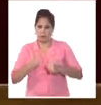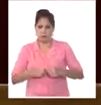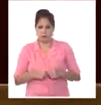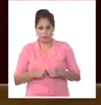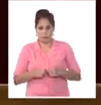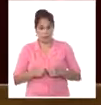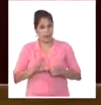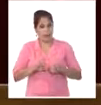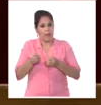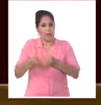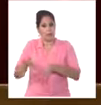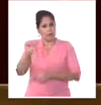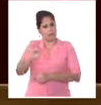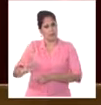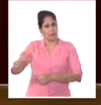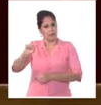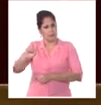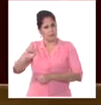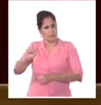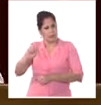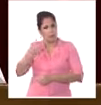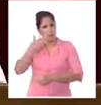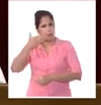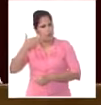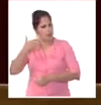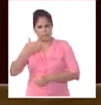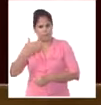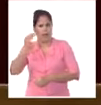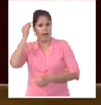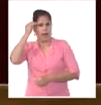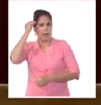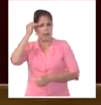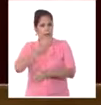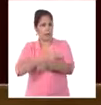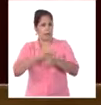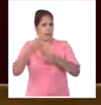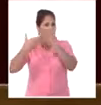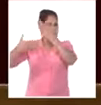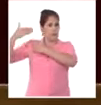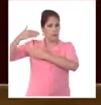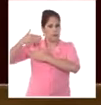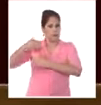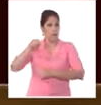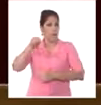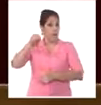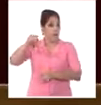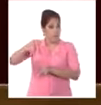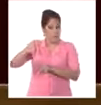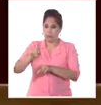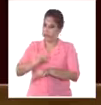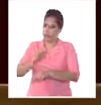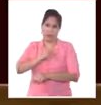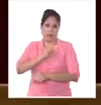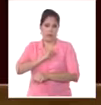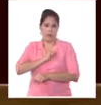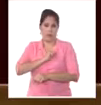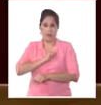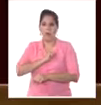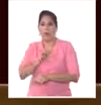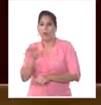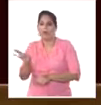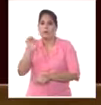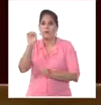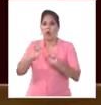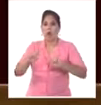Renunciar al socialismo con estos aprendizajes históricos no es la opción porque no lo escogimos al azar.